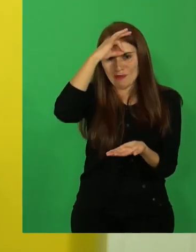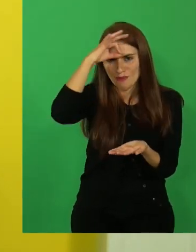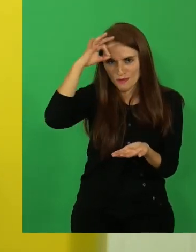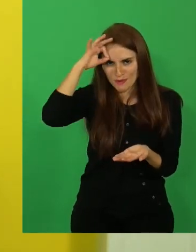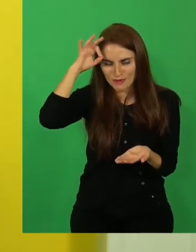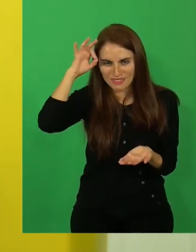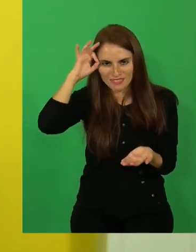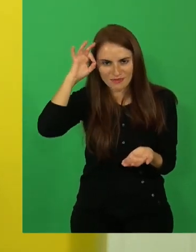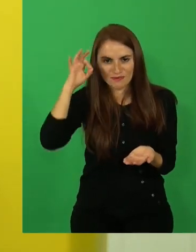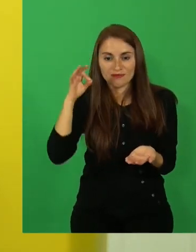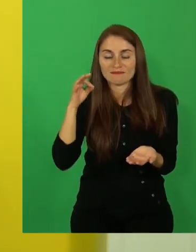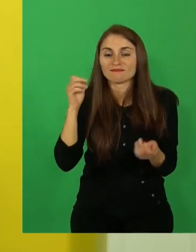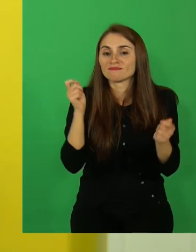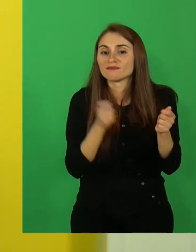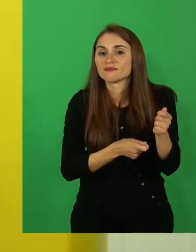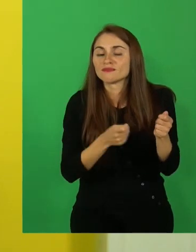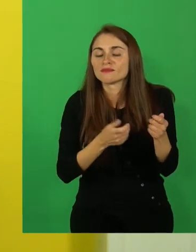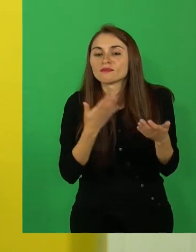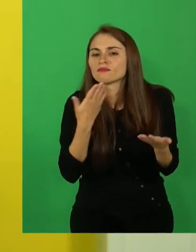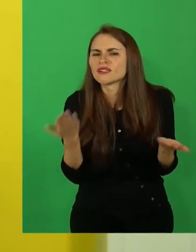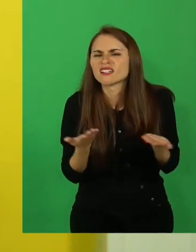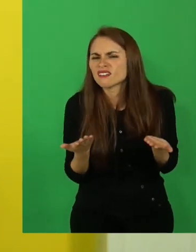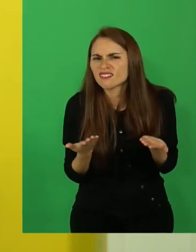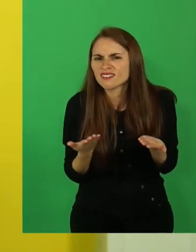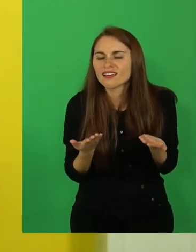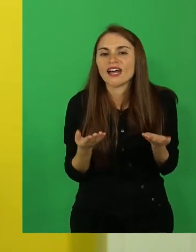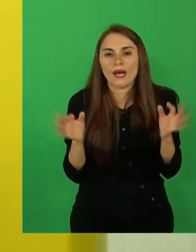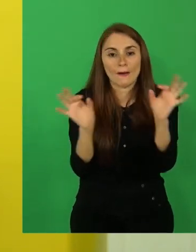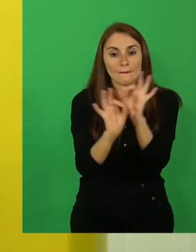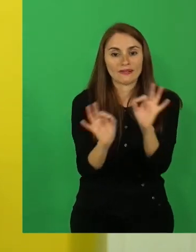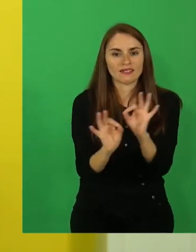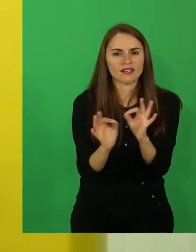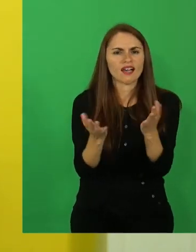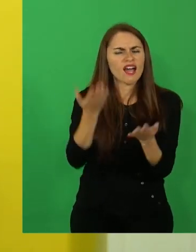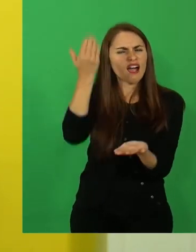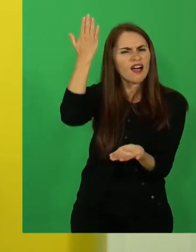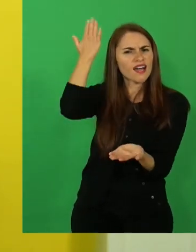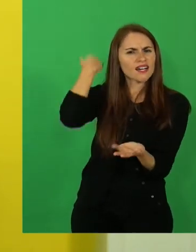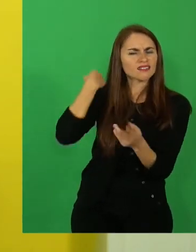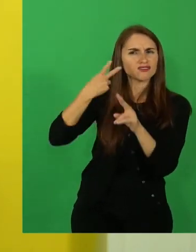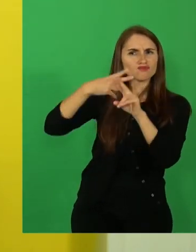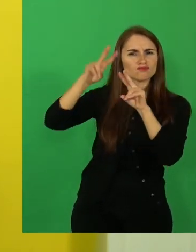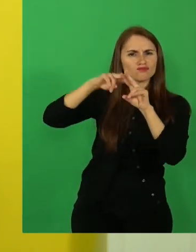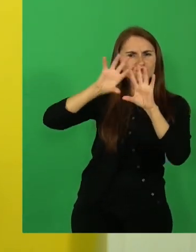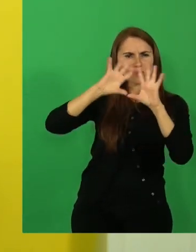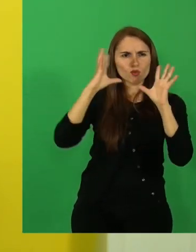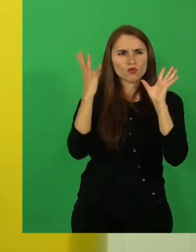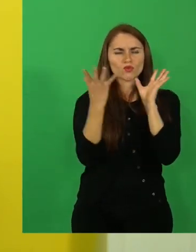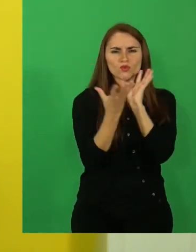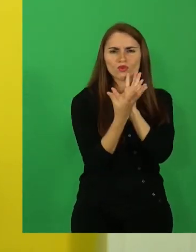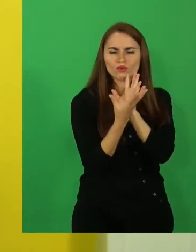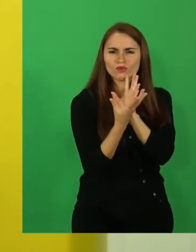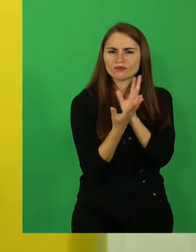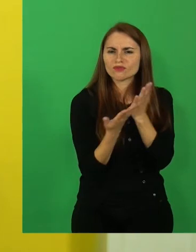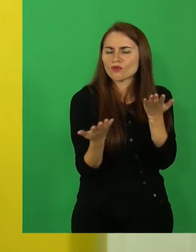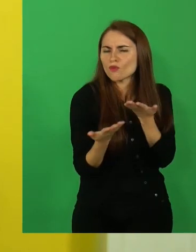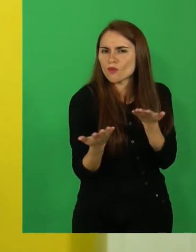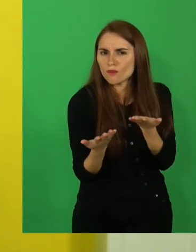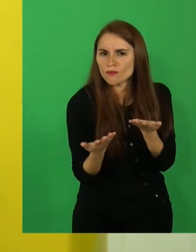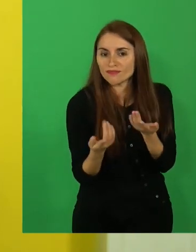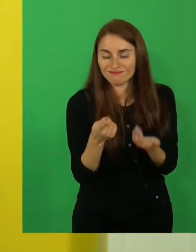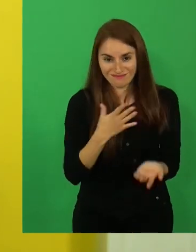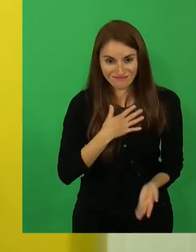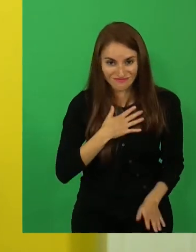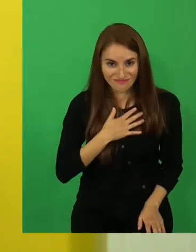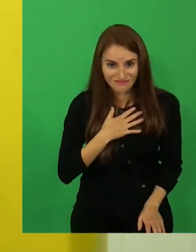para explicarse cómo se creó el mundo. ¿Les